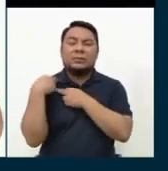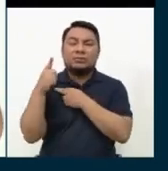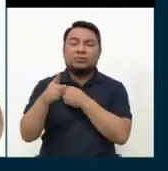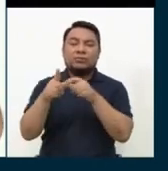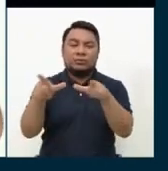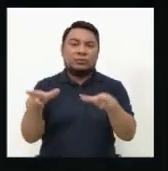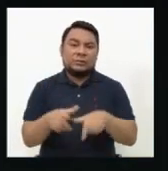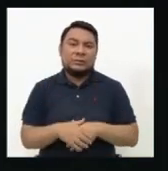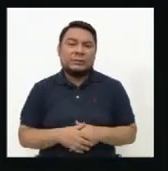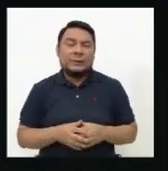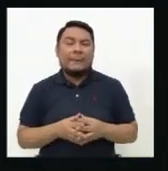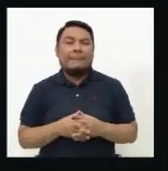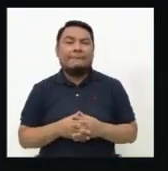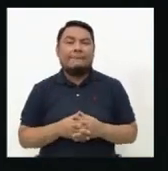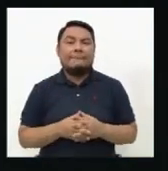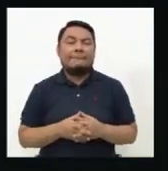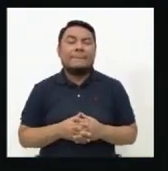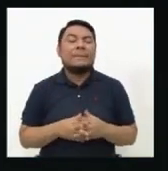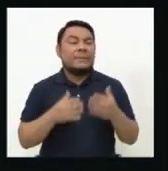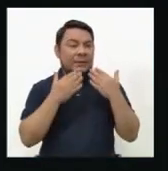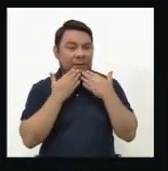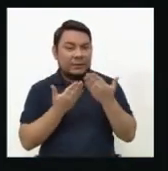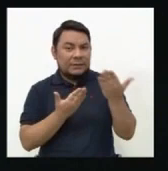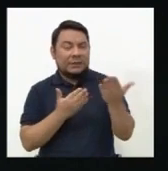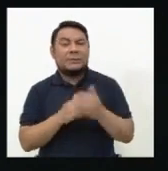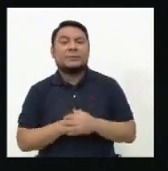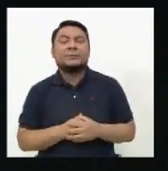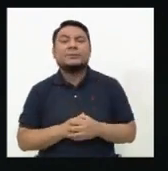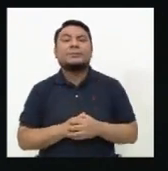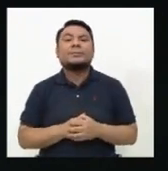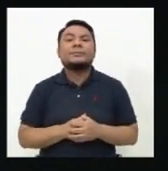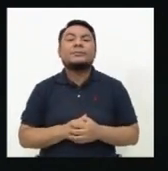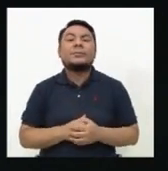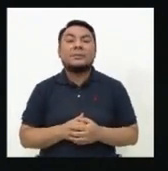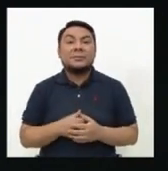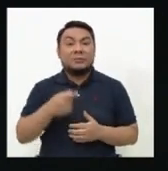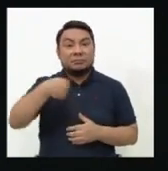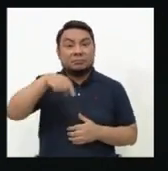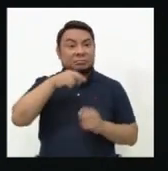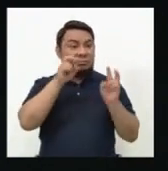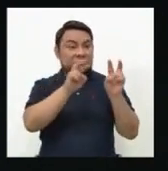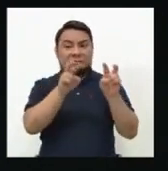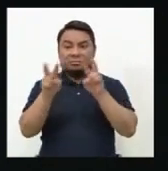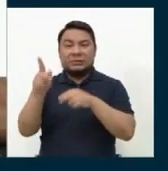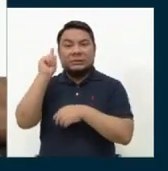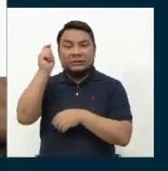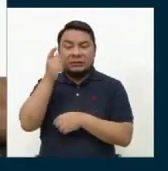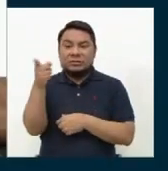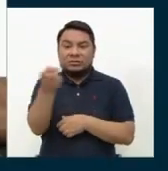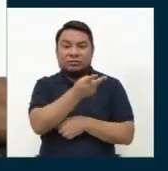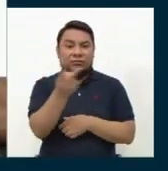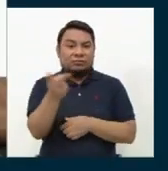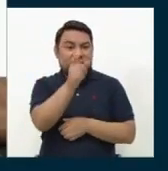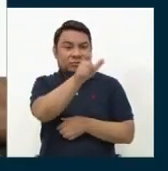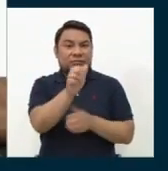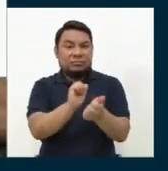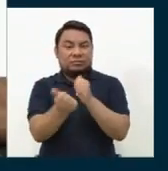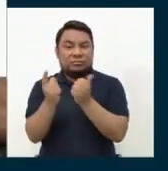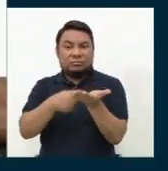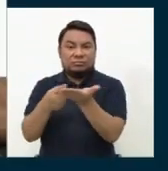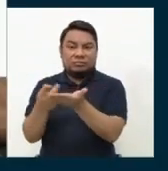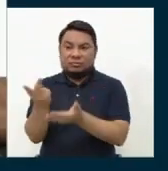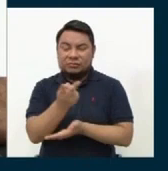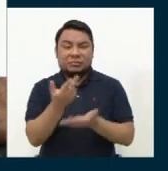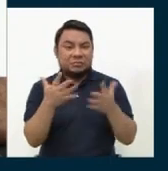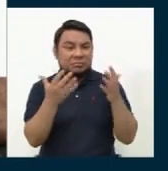sectores. Gracias, candidato. Hemos sido testigos del debate entre estos dos aspirantes al